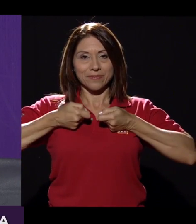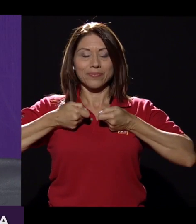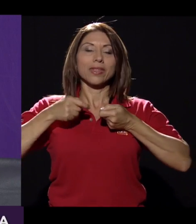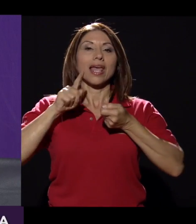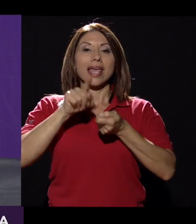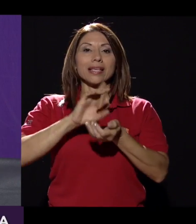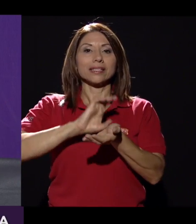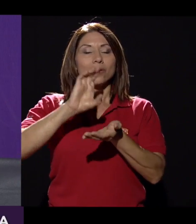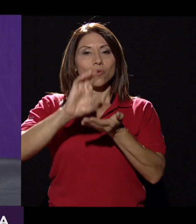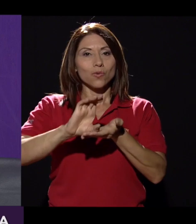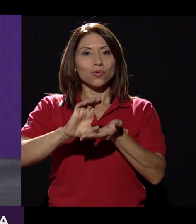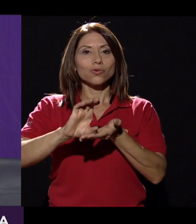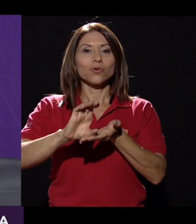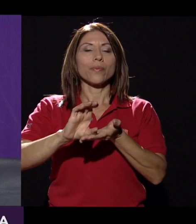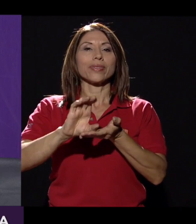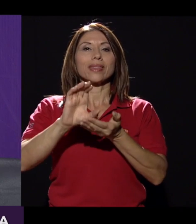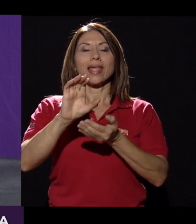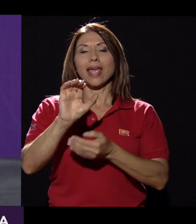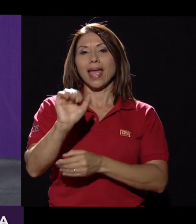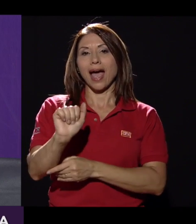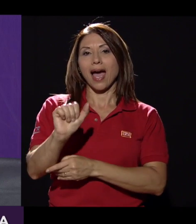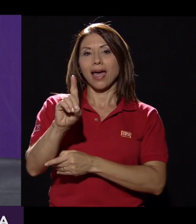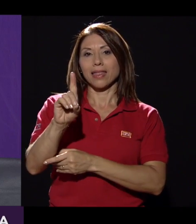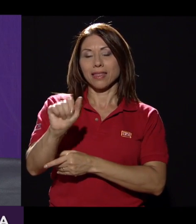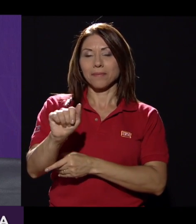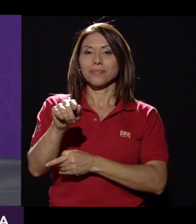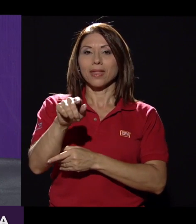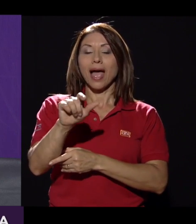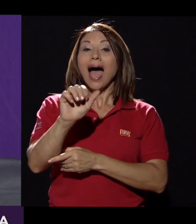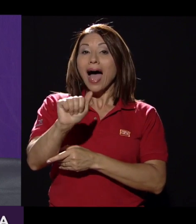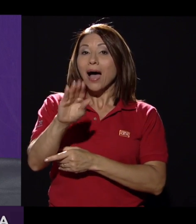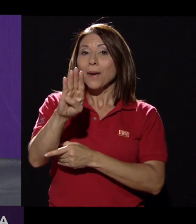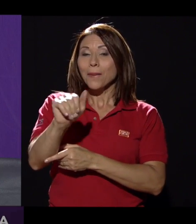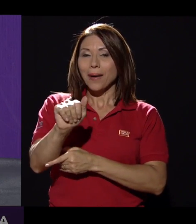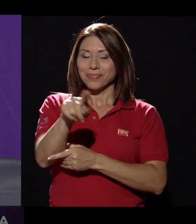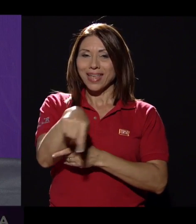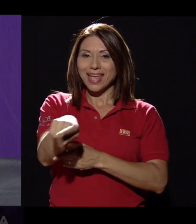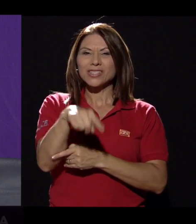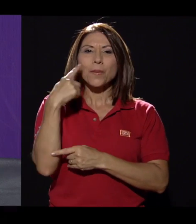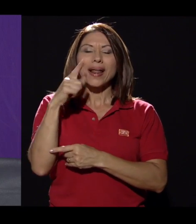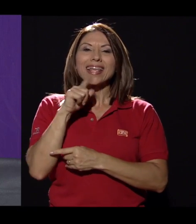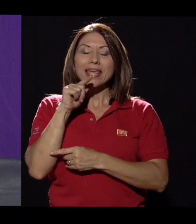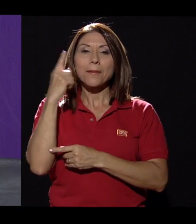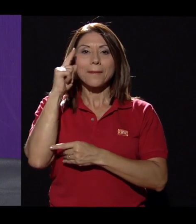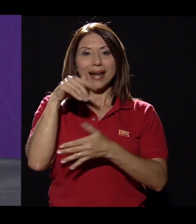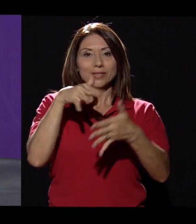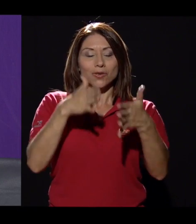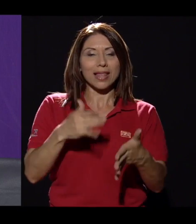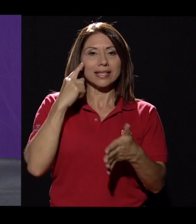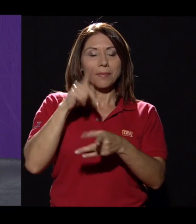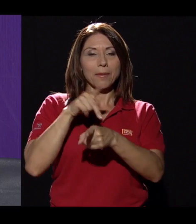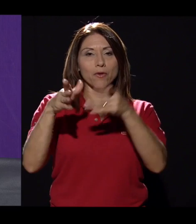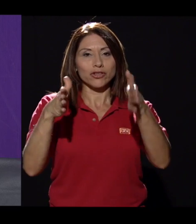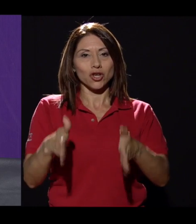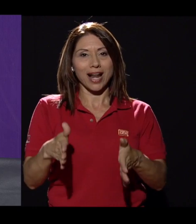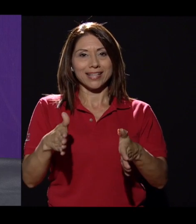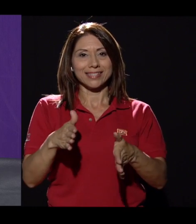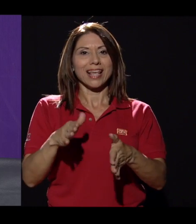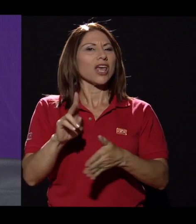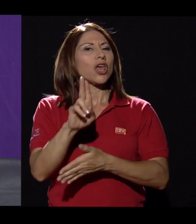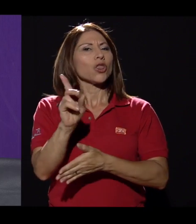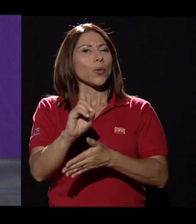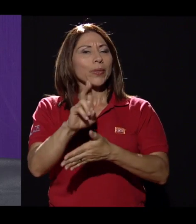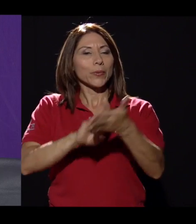Se le dará a profesionales y estudiantes, ¿verdad? Toda esa información está en nuestro Facebook. También